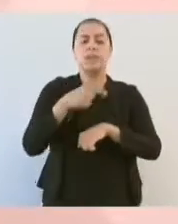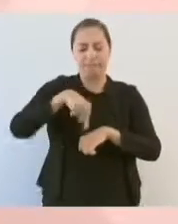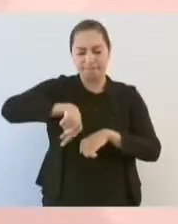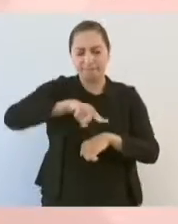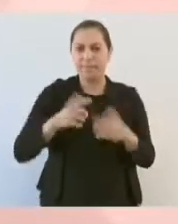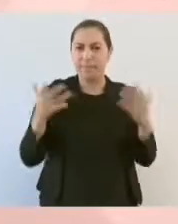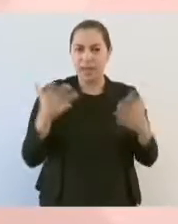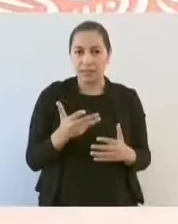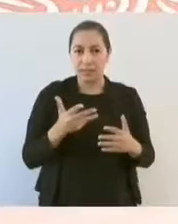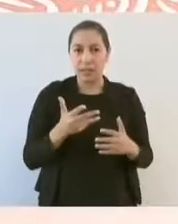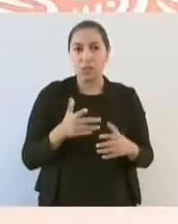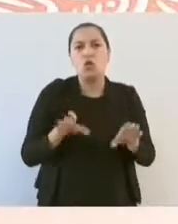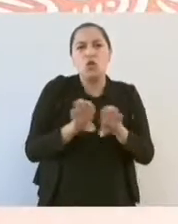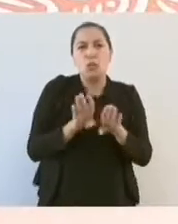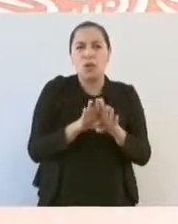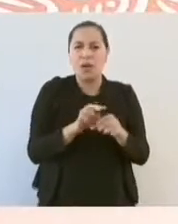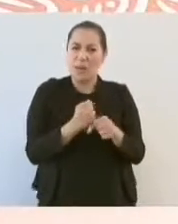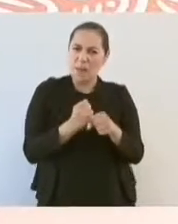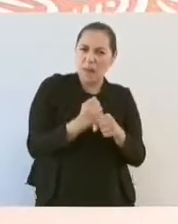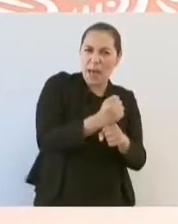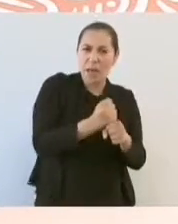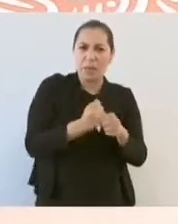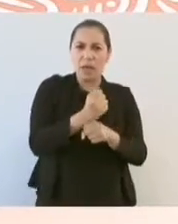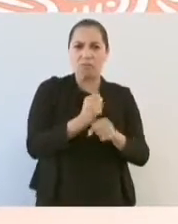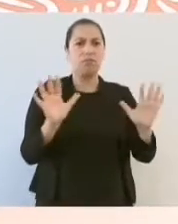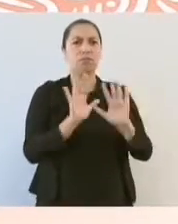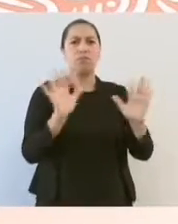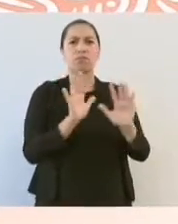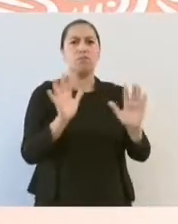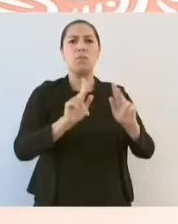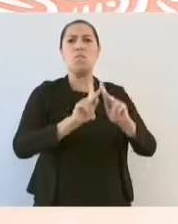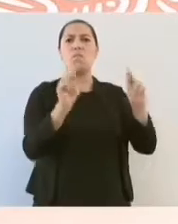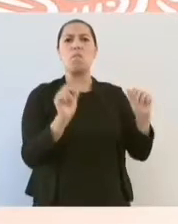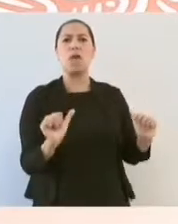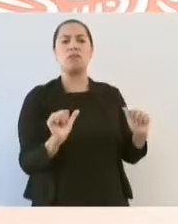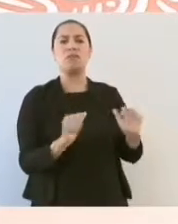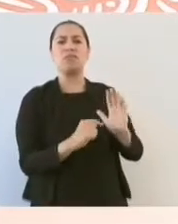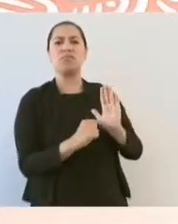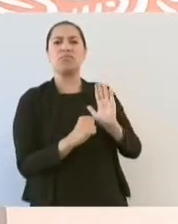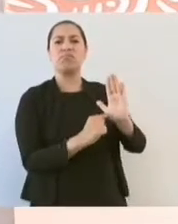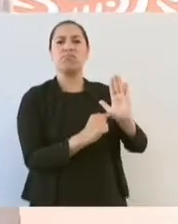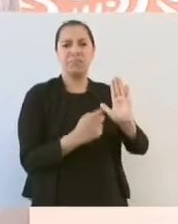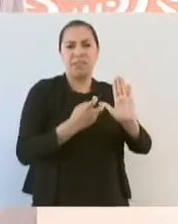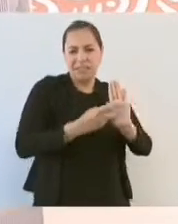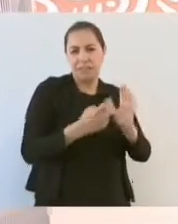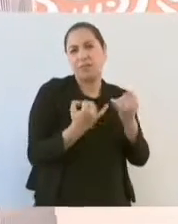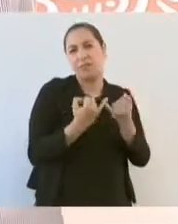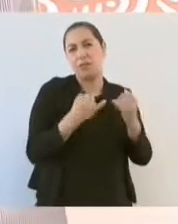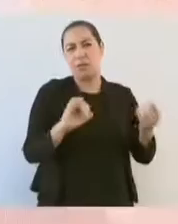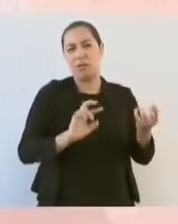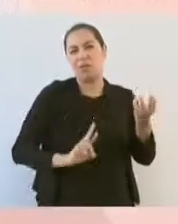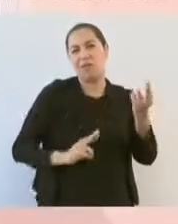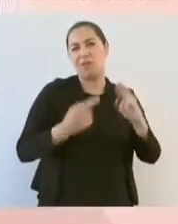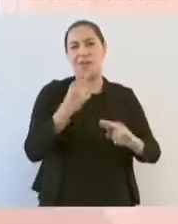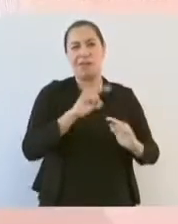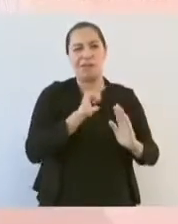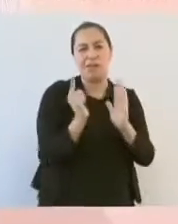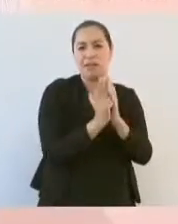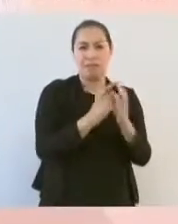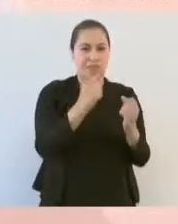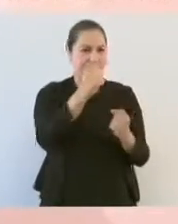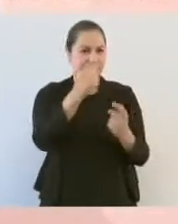sin violencia, de manera pacífica. La independencia, la reforma, la revolución